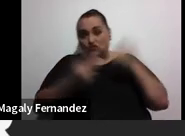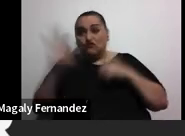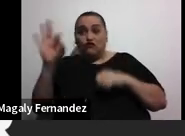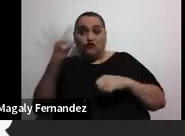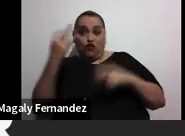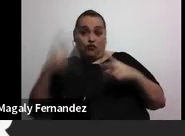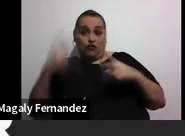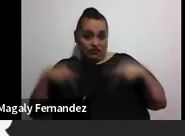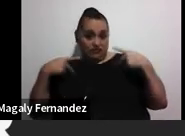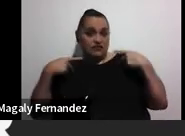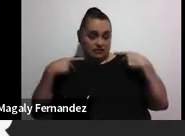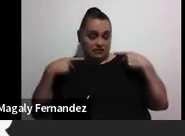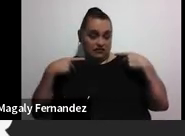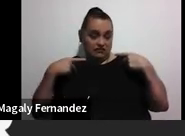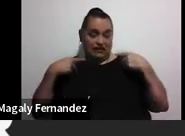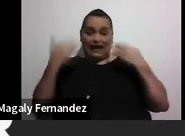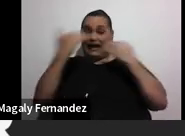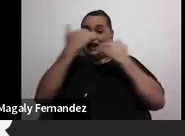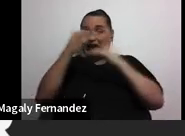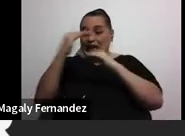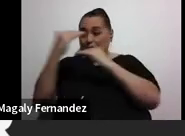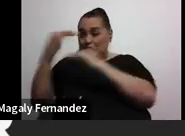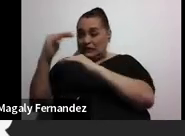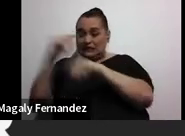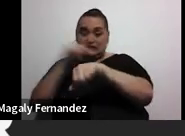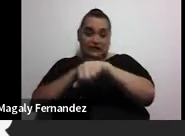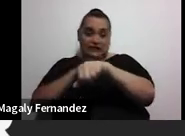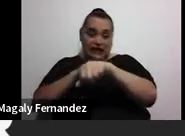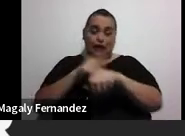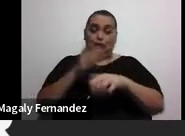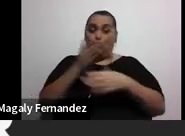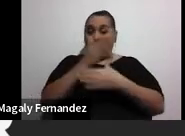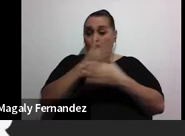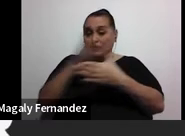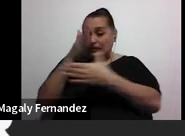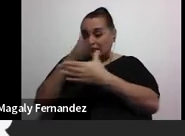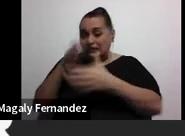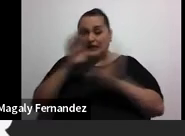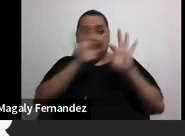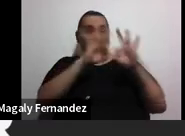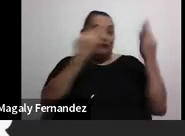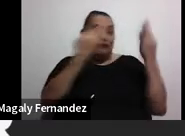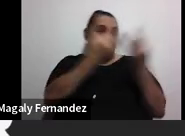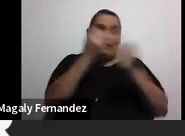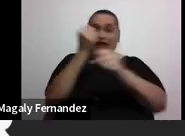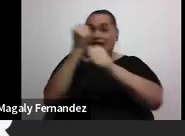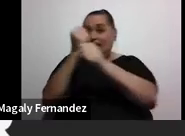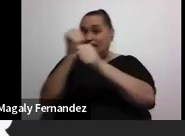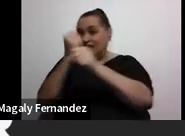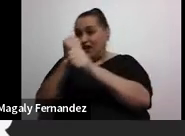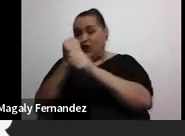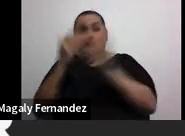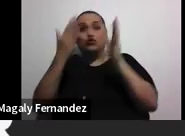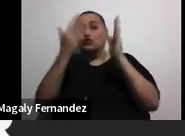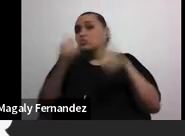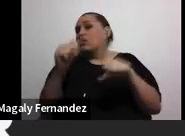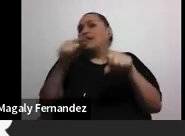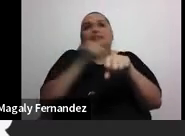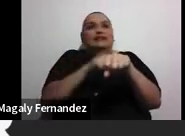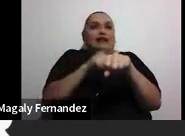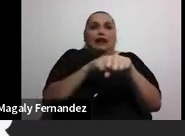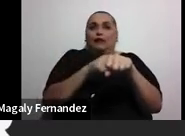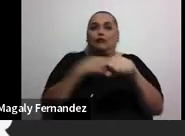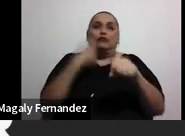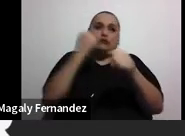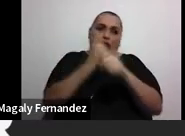muy bien. Los límites de tiempo y espacio entre familia y trabajo, esto es algo muy claro. En ocasiones no hay tiempo para nada más que trabajar